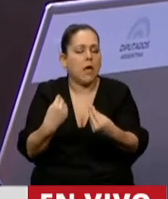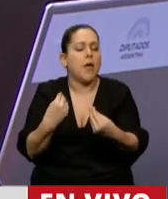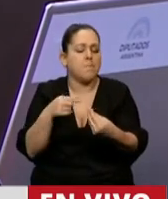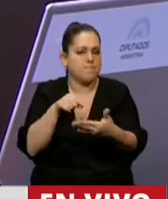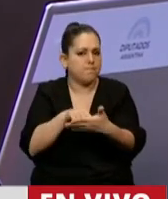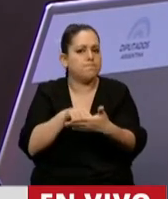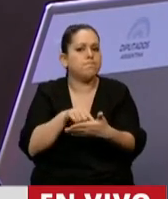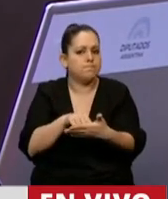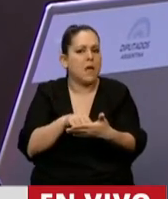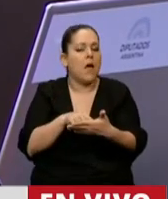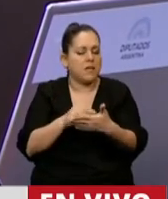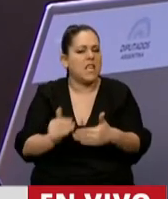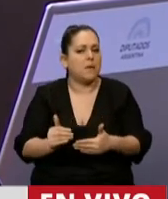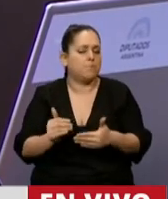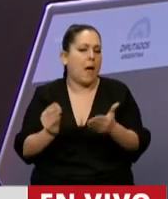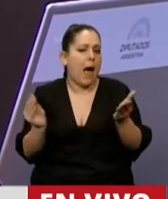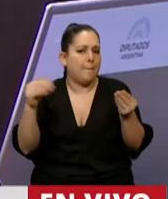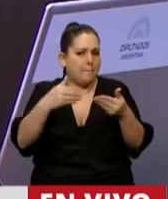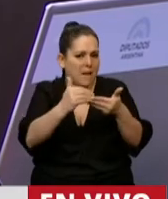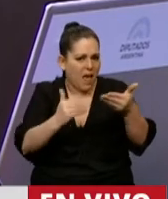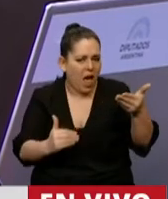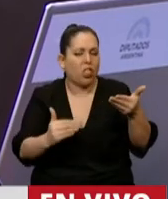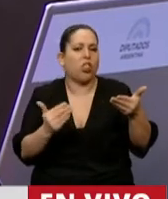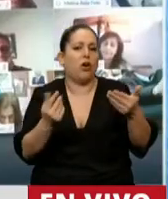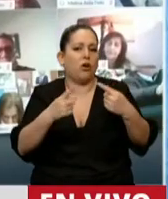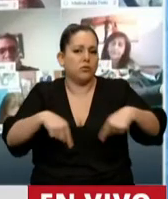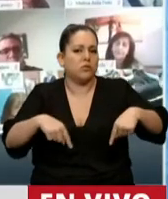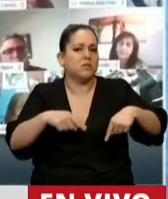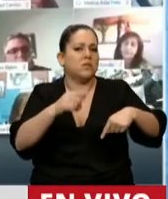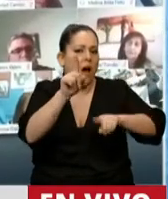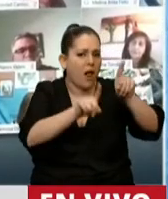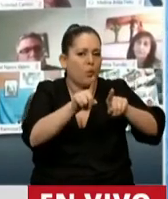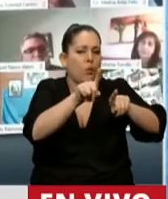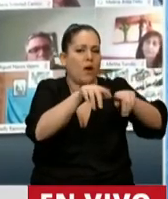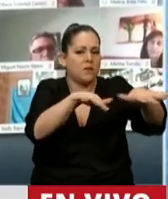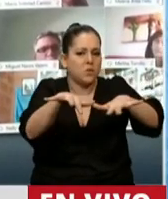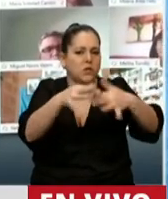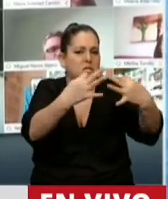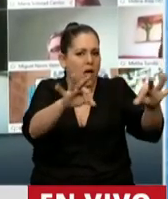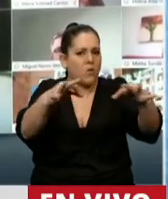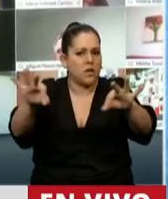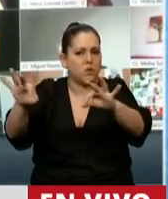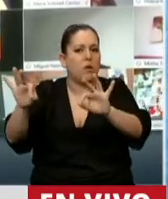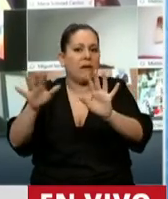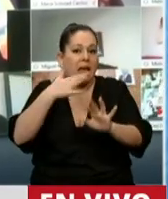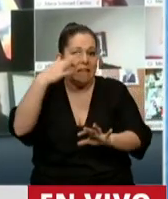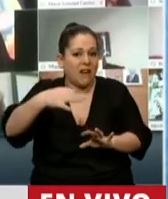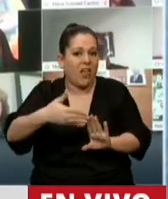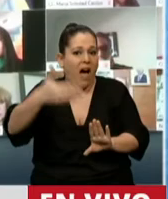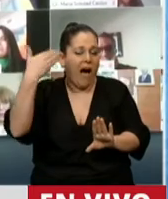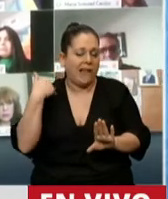profundizado y se ha ampliado y se ha salvado situaciones que en el proyecto original podían haber cometido